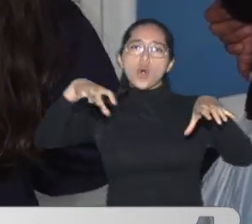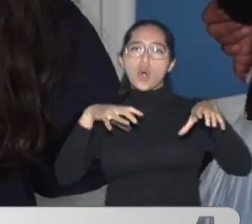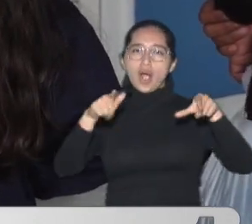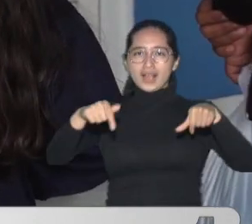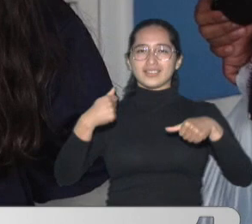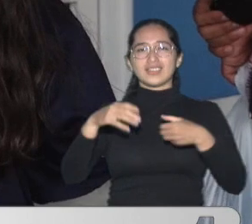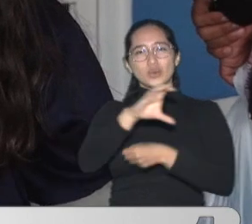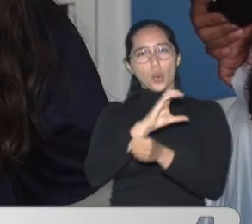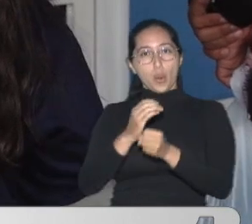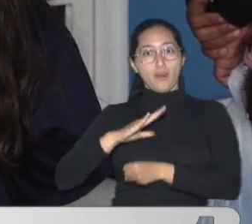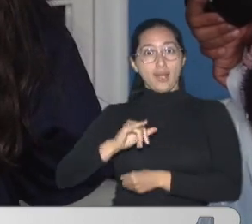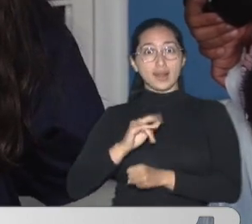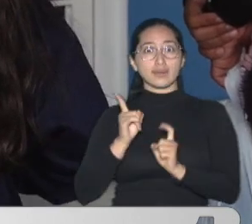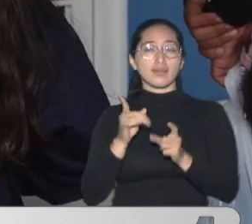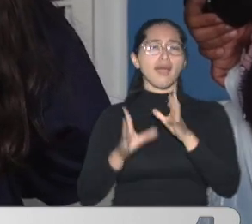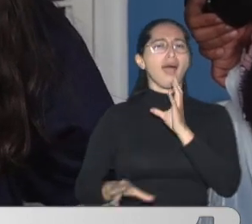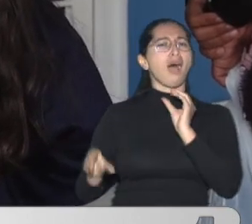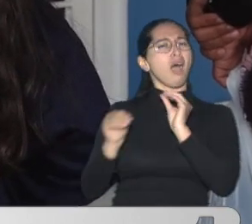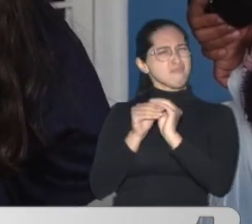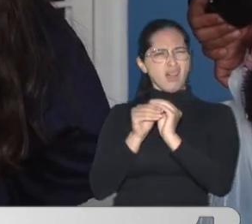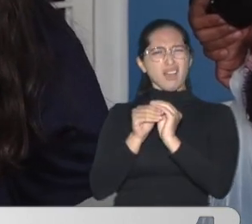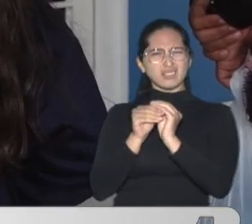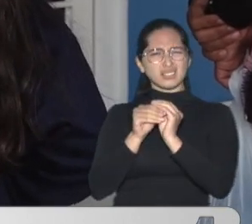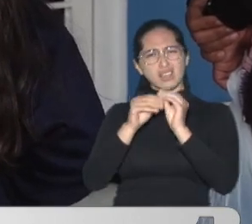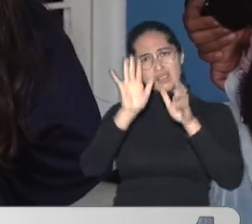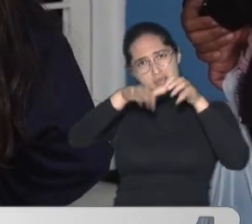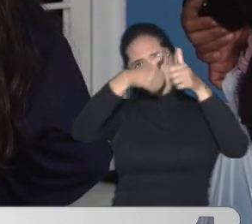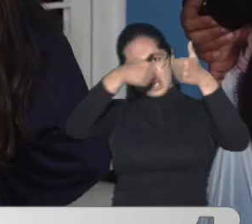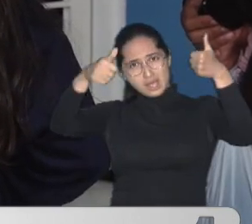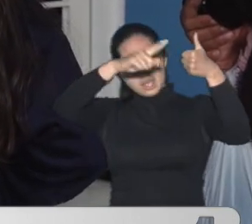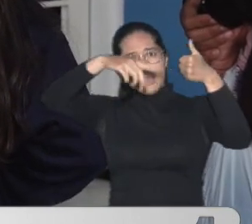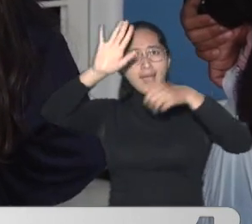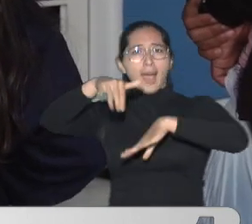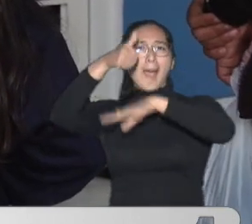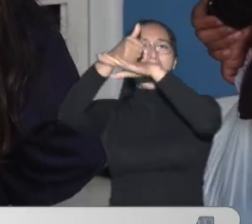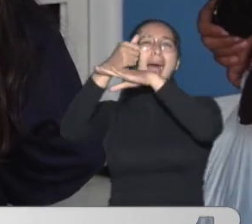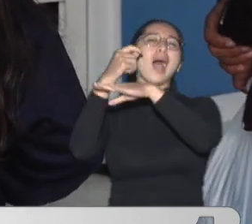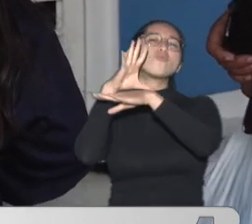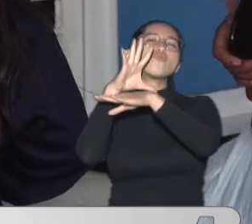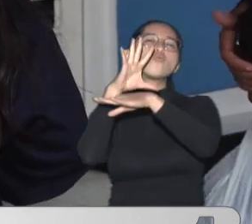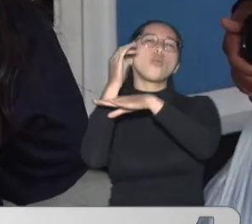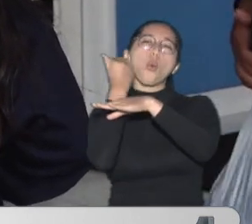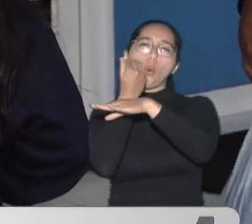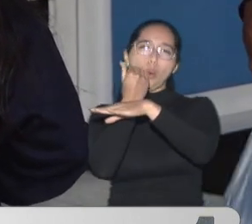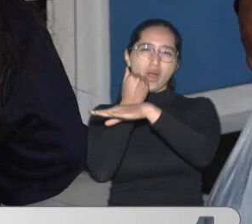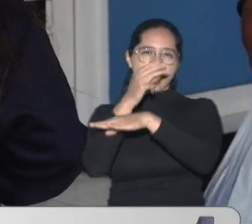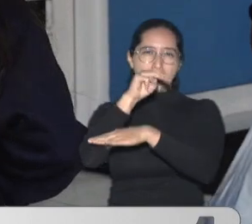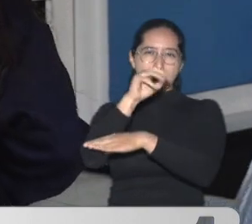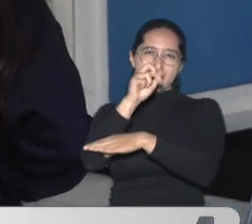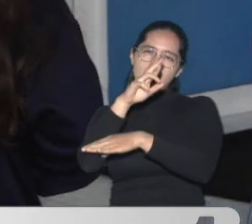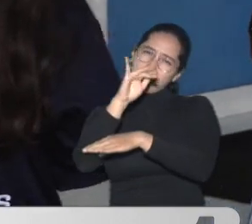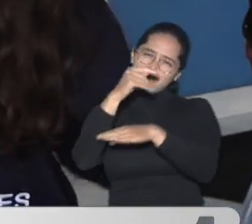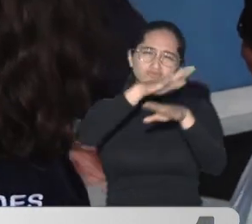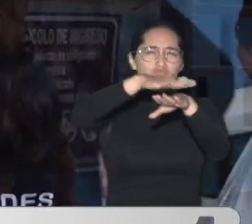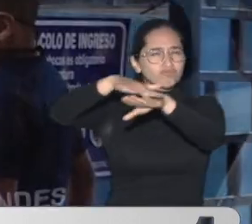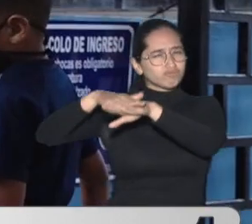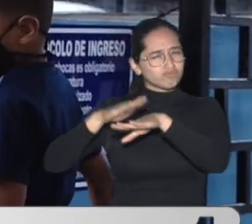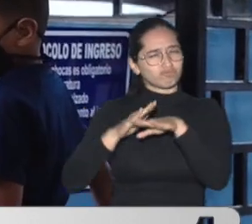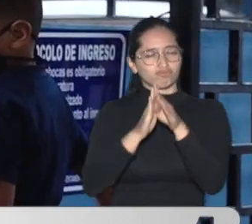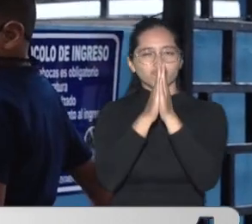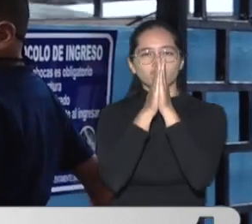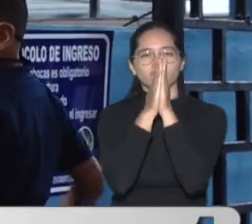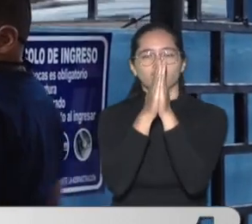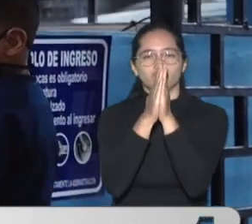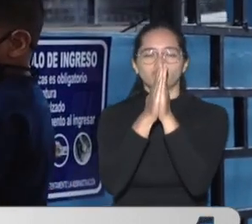Lo que dicen Las autoridades de salud Y su cabeza María Cristina Lesmes Es recomendarle A los niños Hacerle un llamado Para que no vayan A descuidar El